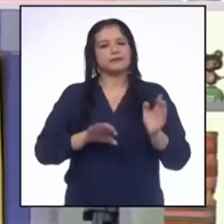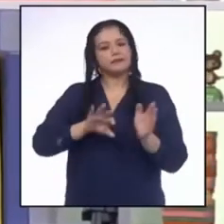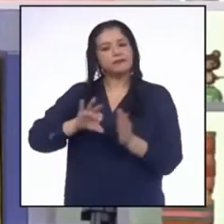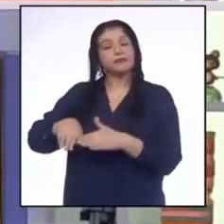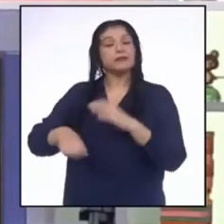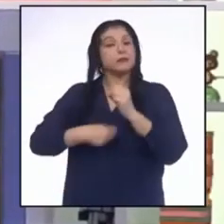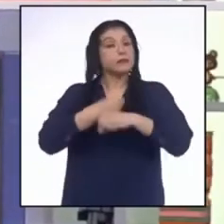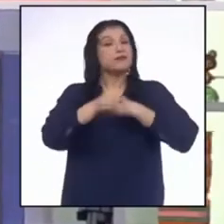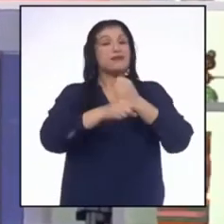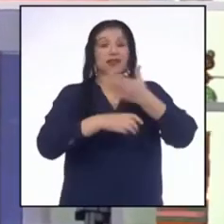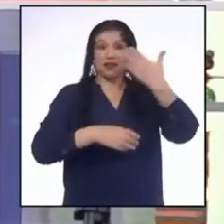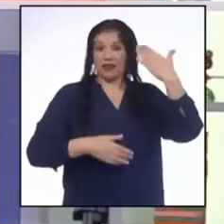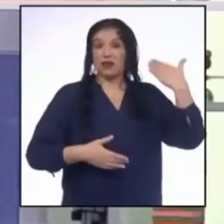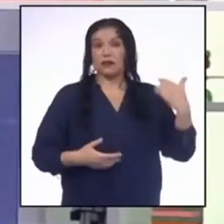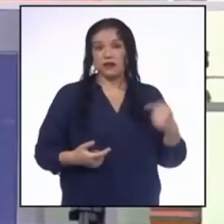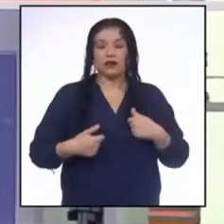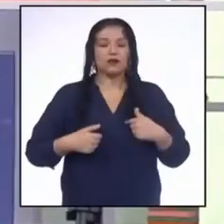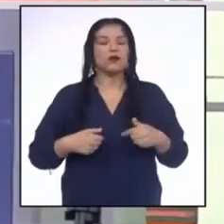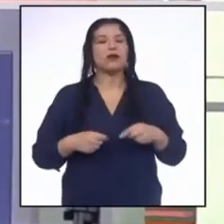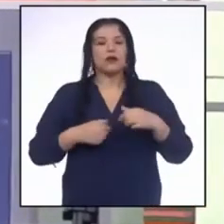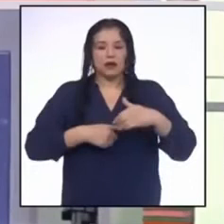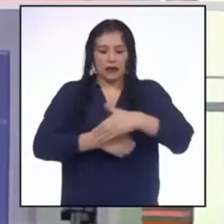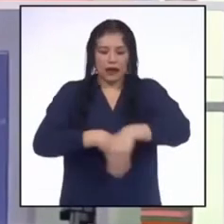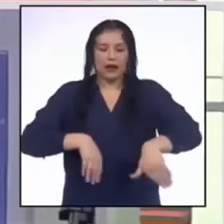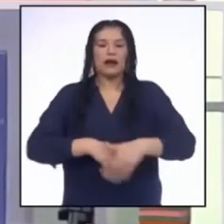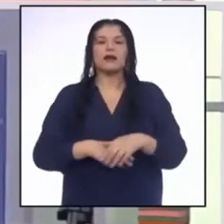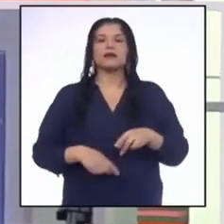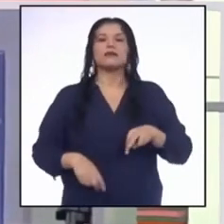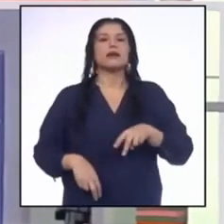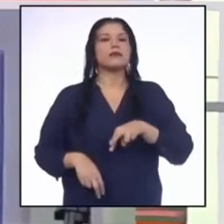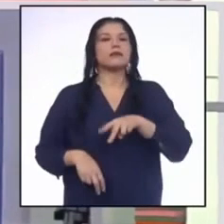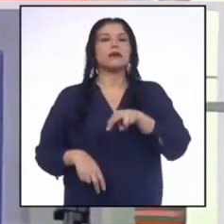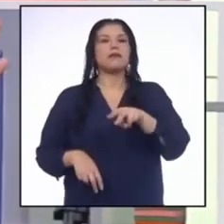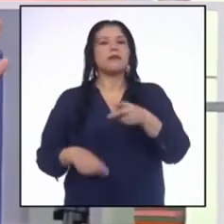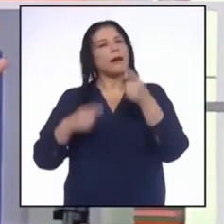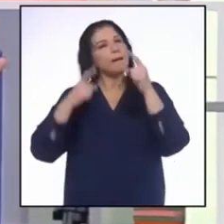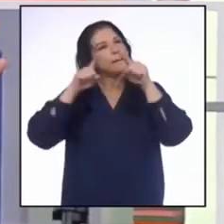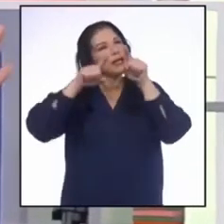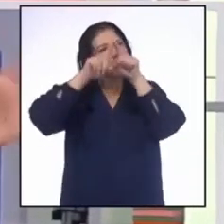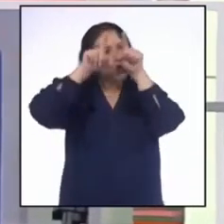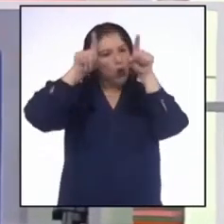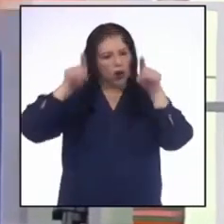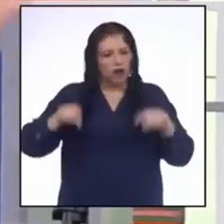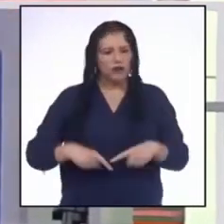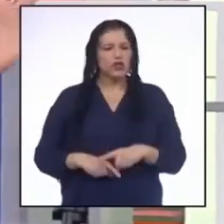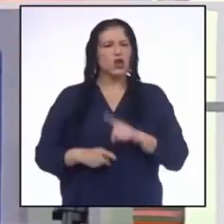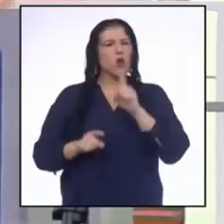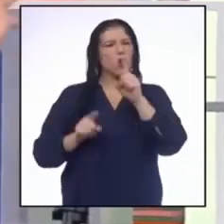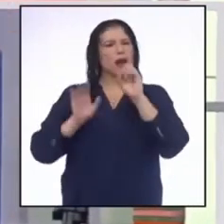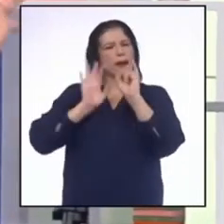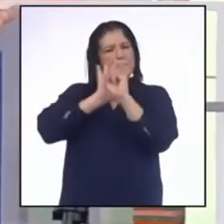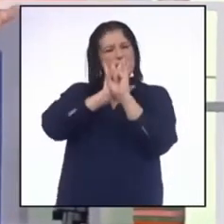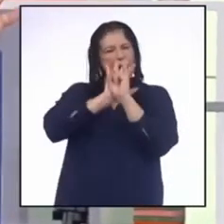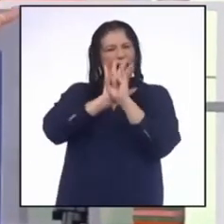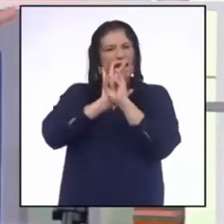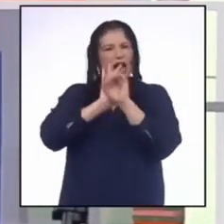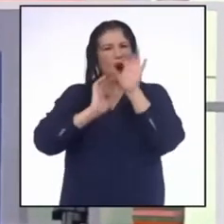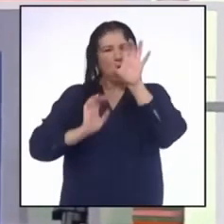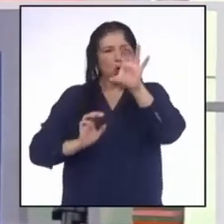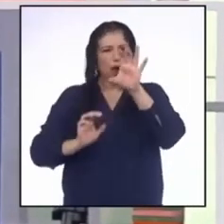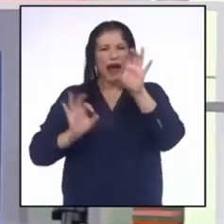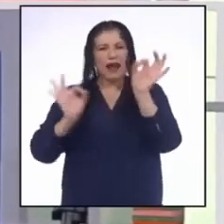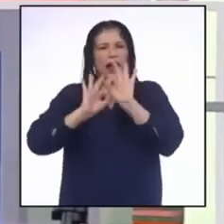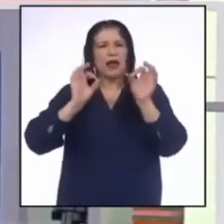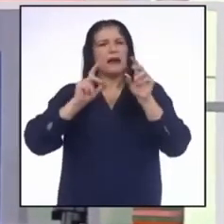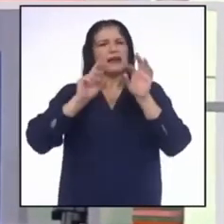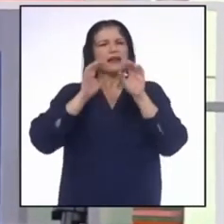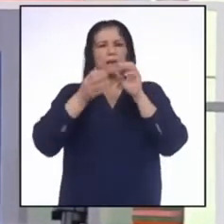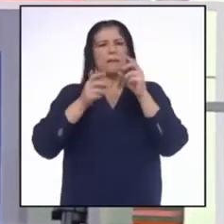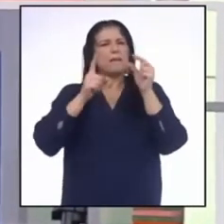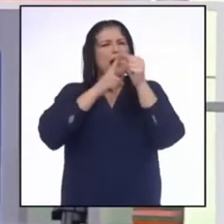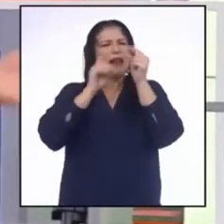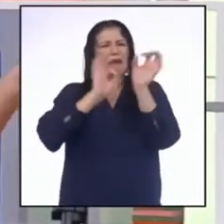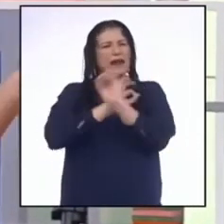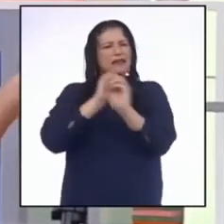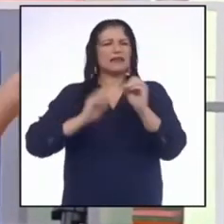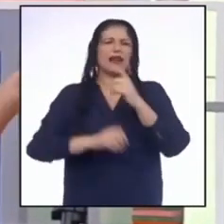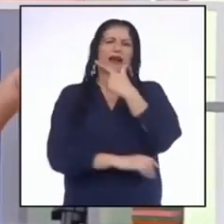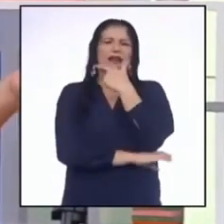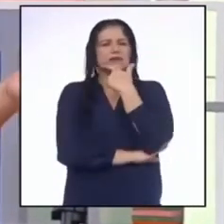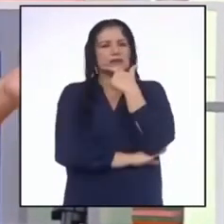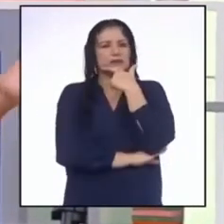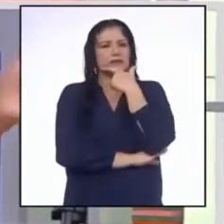caminando por la calle y vi un afiche que tenía solo una imagen. Es decir, no había texto ni eslogan, solo una imagen.